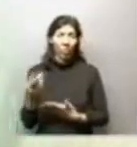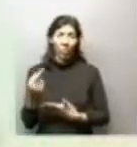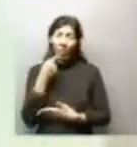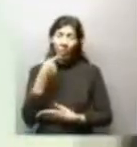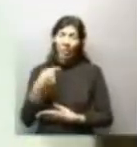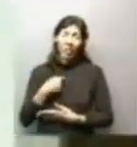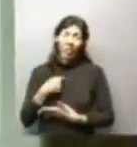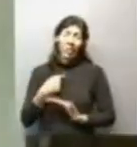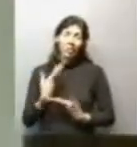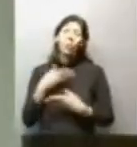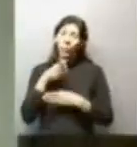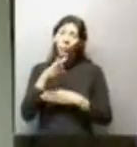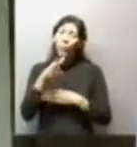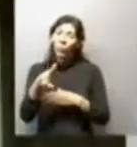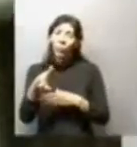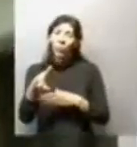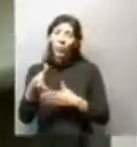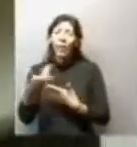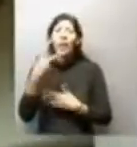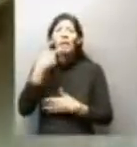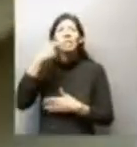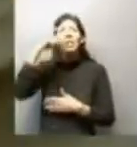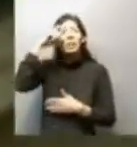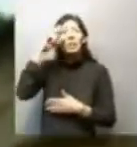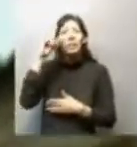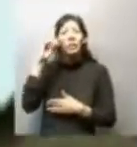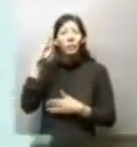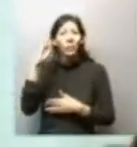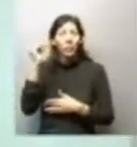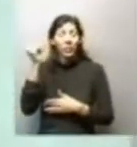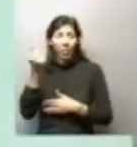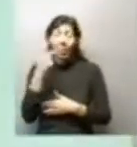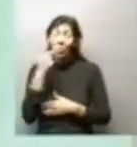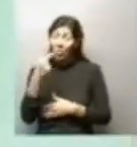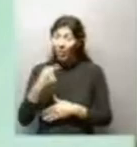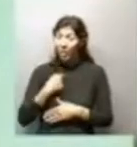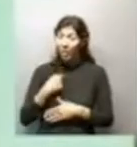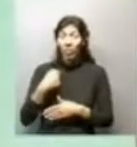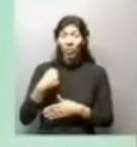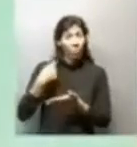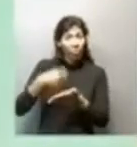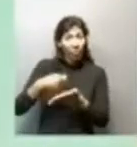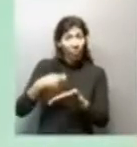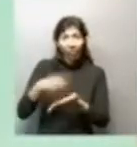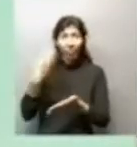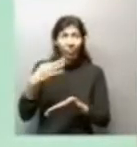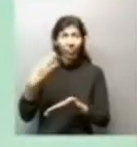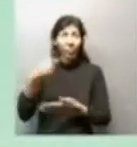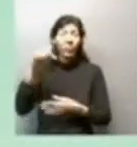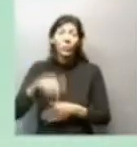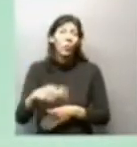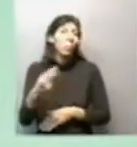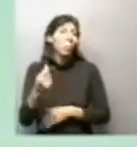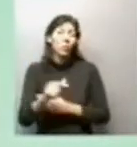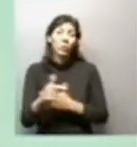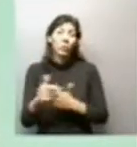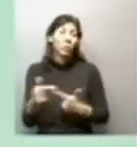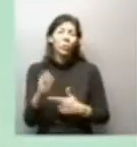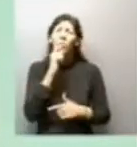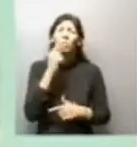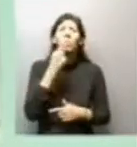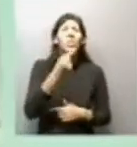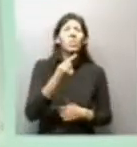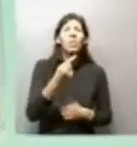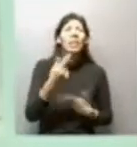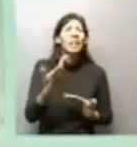fui a CERVA y me dijeron que es privado y que tengo que pagar. Y no tengo ahora el momento en la plata